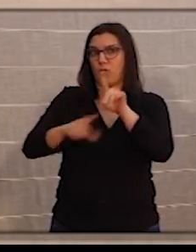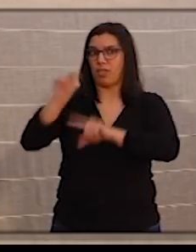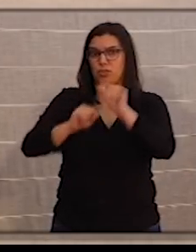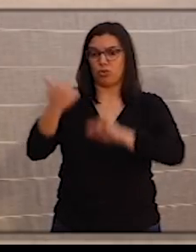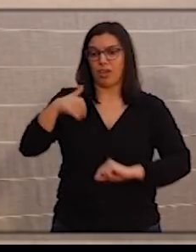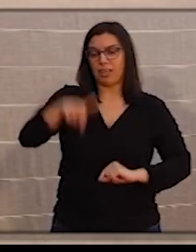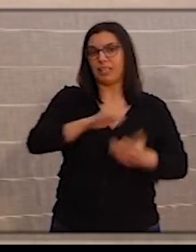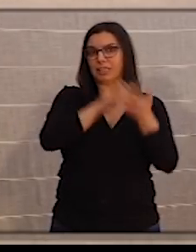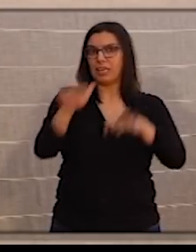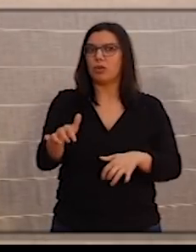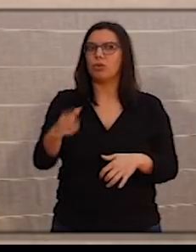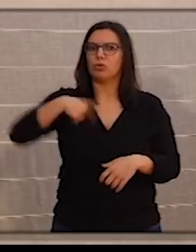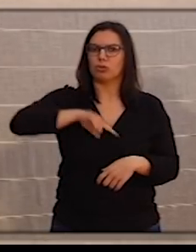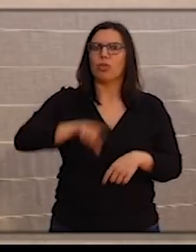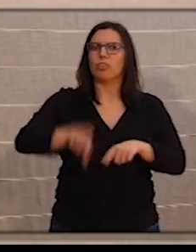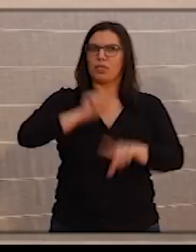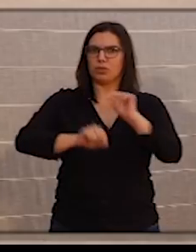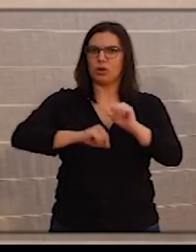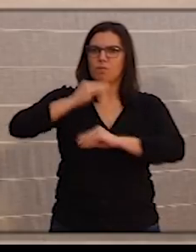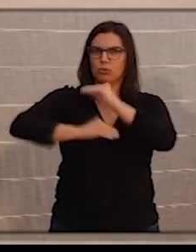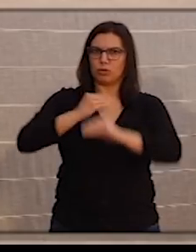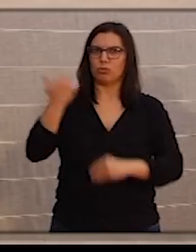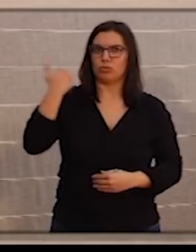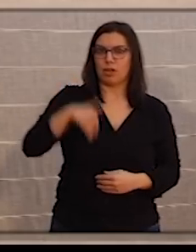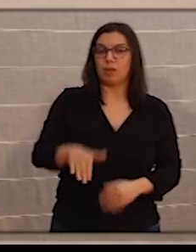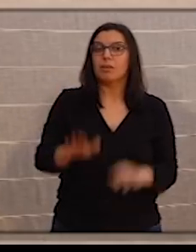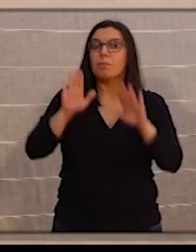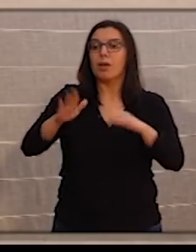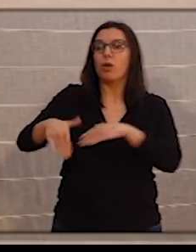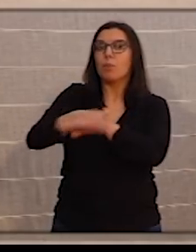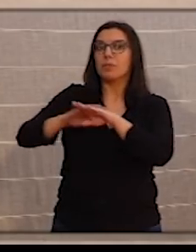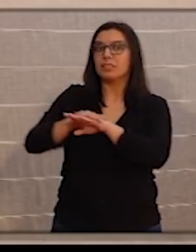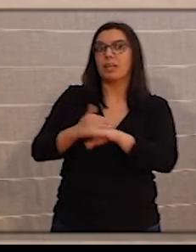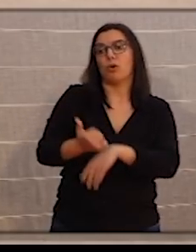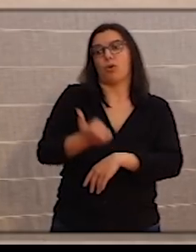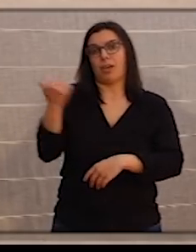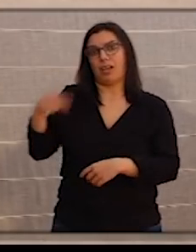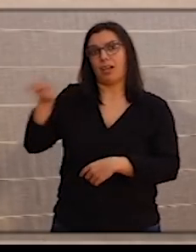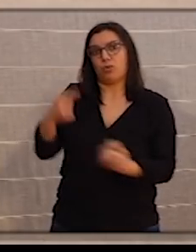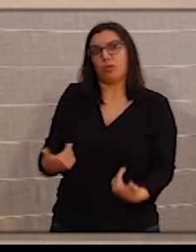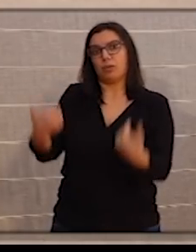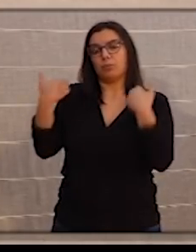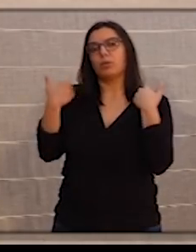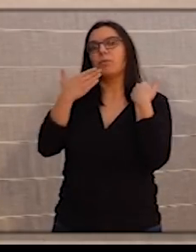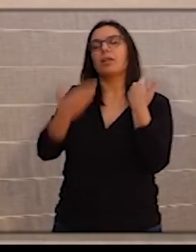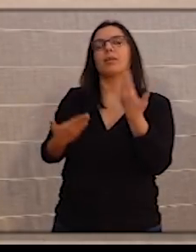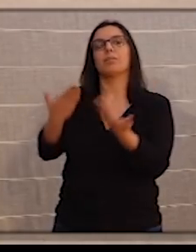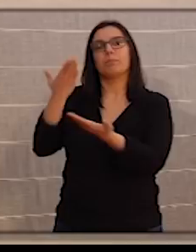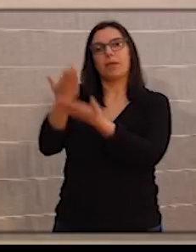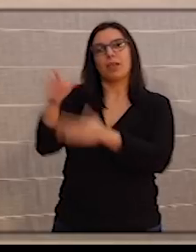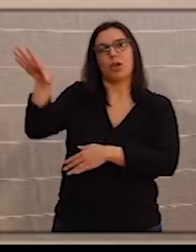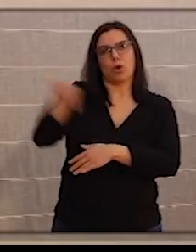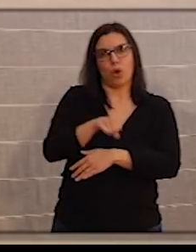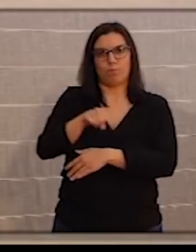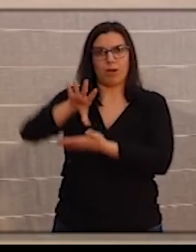y León hemos tomado nuestras decisiones, pero fue el Ministerio quien se encargó de la compra